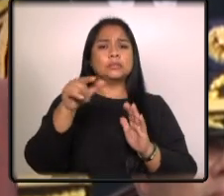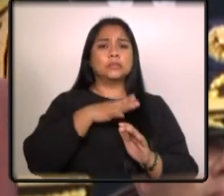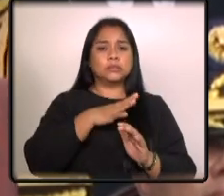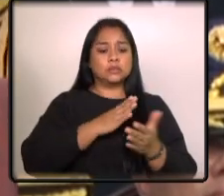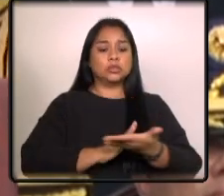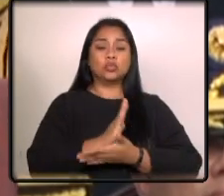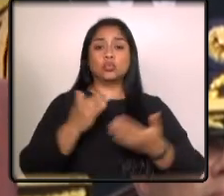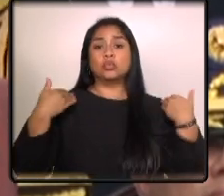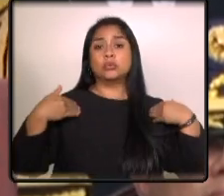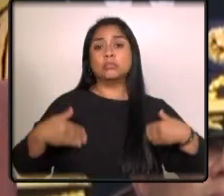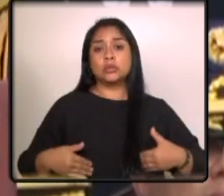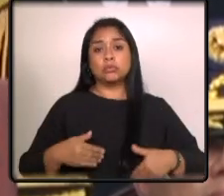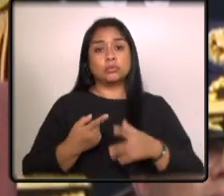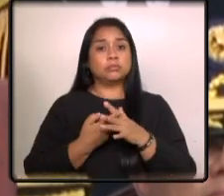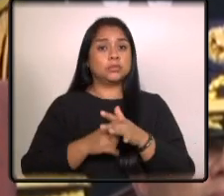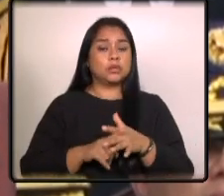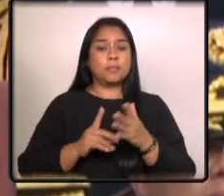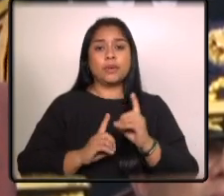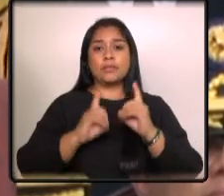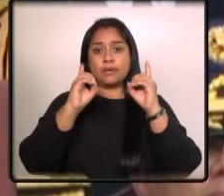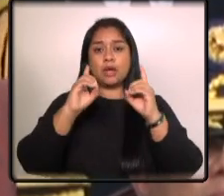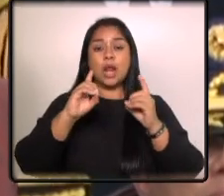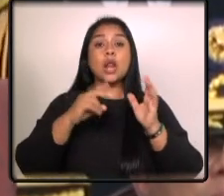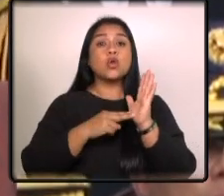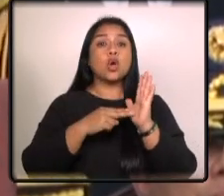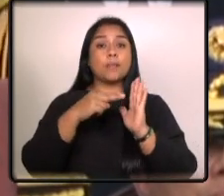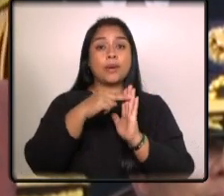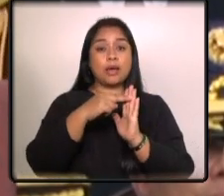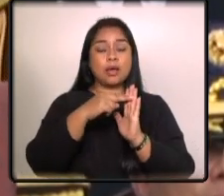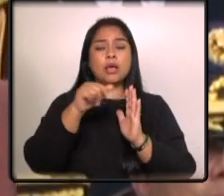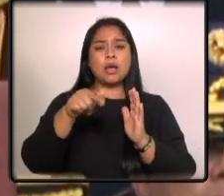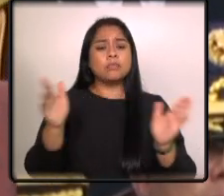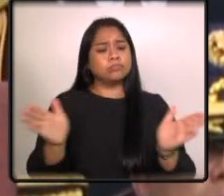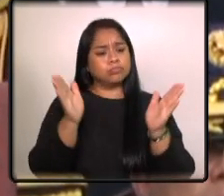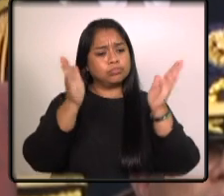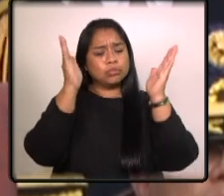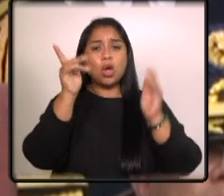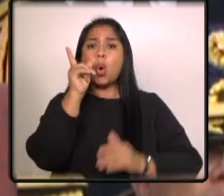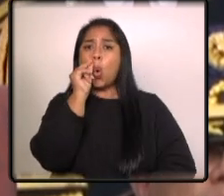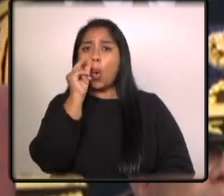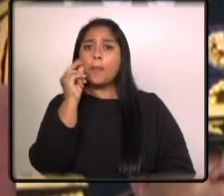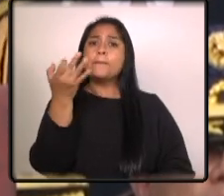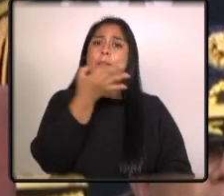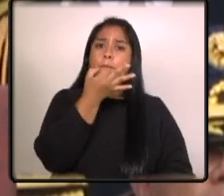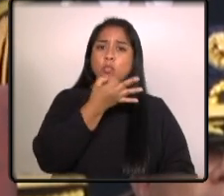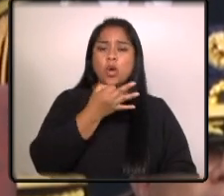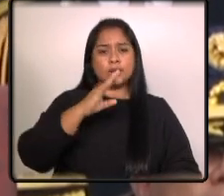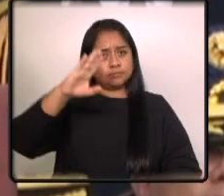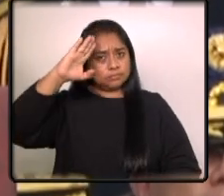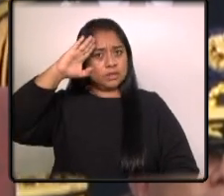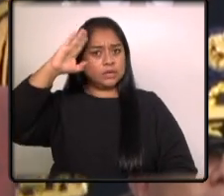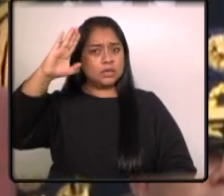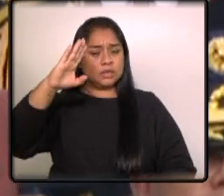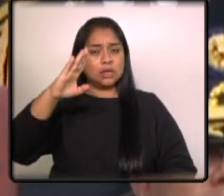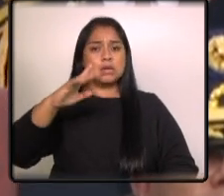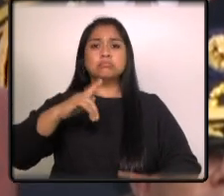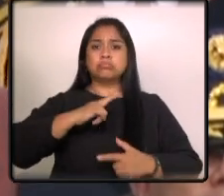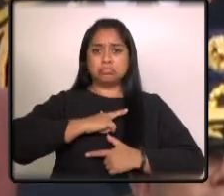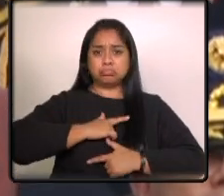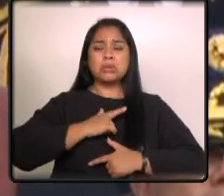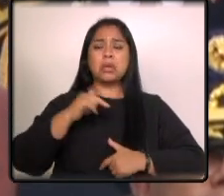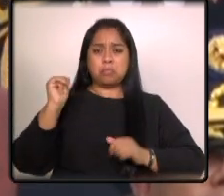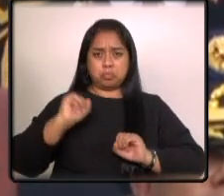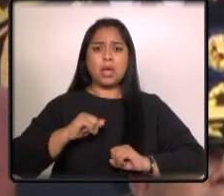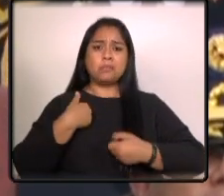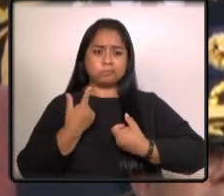comenzando por el desarrollo de normas que promuevan que hombres y mujeres militares dispongan